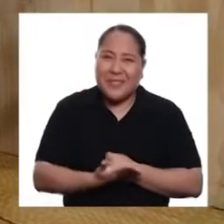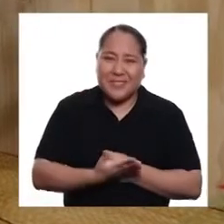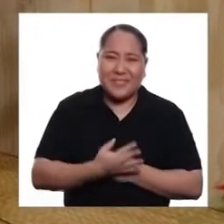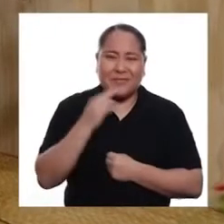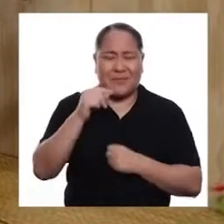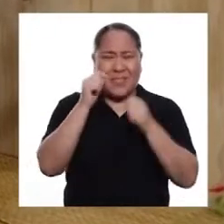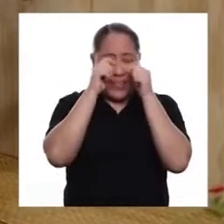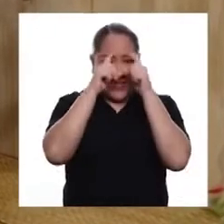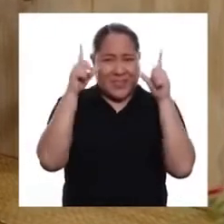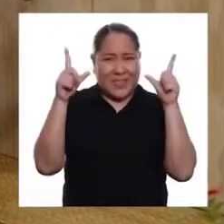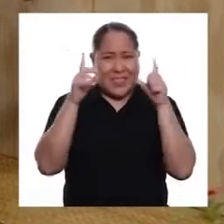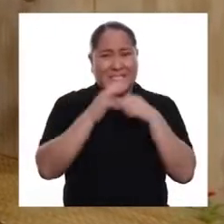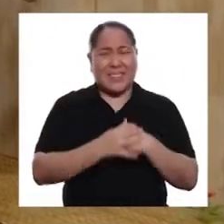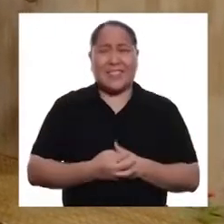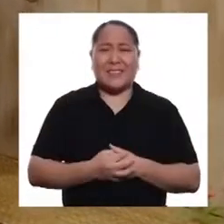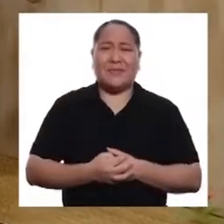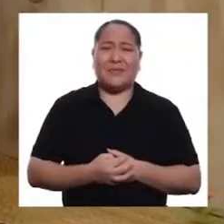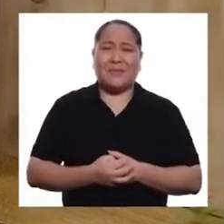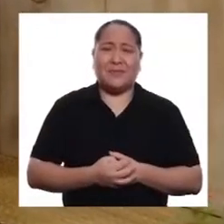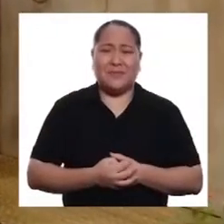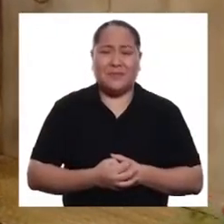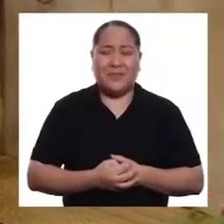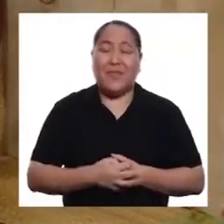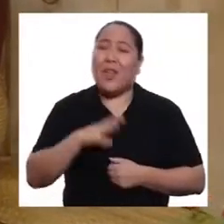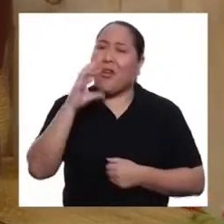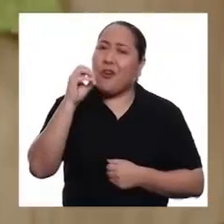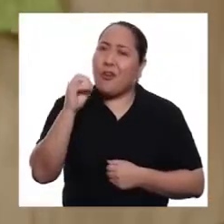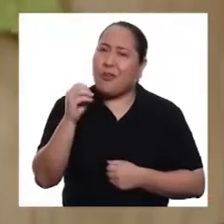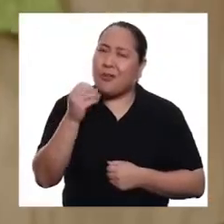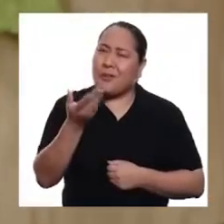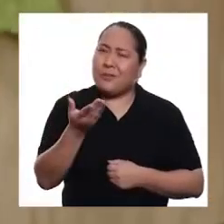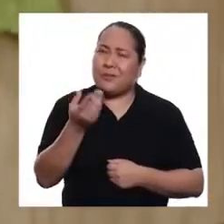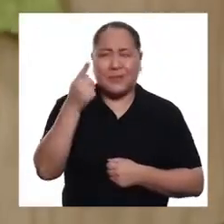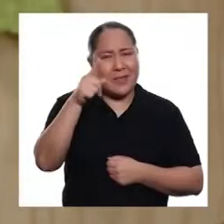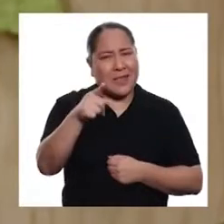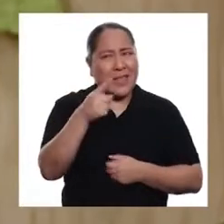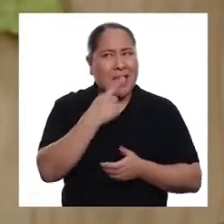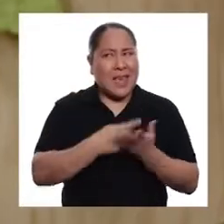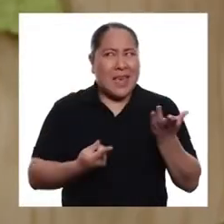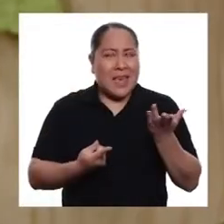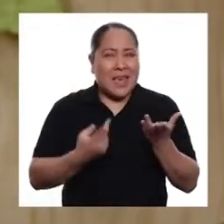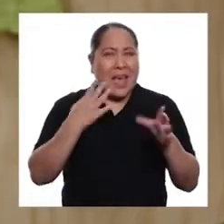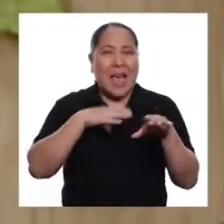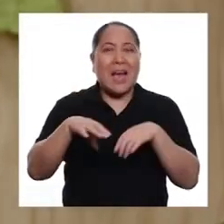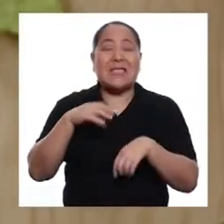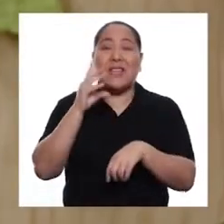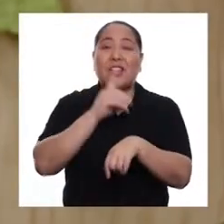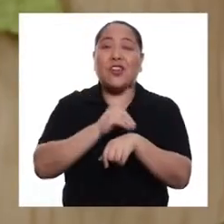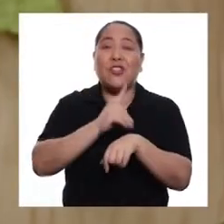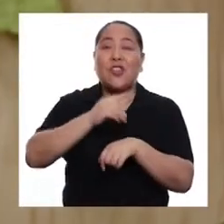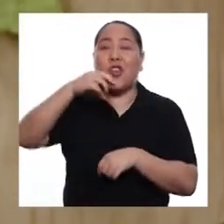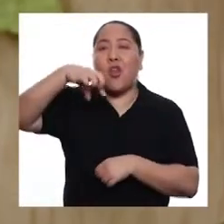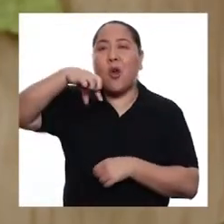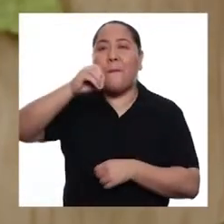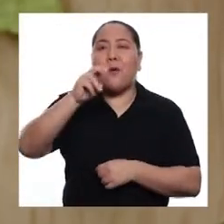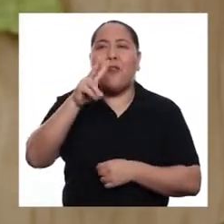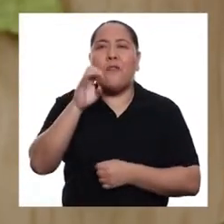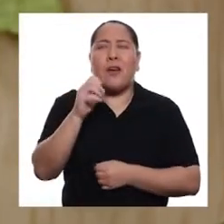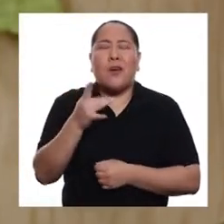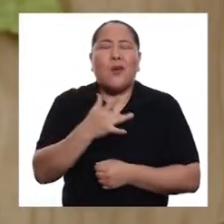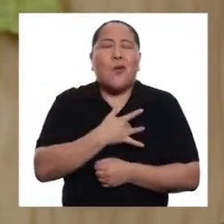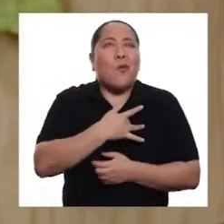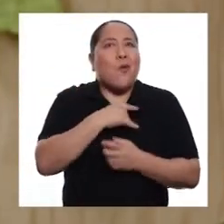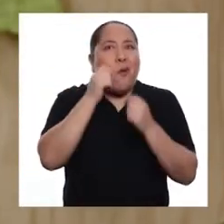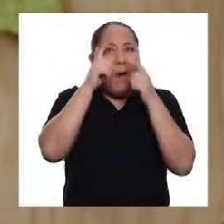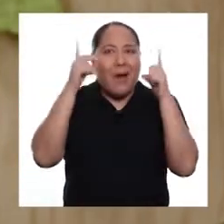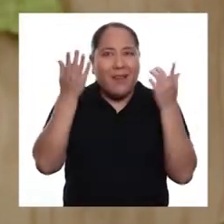¡Guau! ¡Qué impresionante! Coco, ¿qué es lo que hace el Dr. Pobea que te